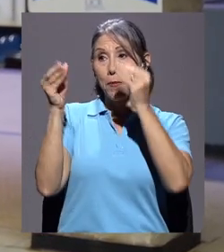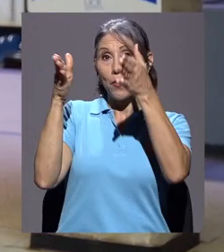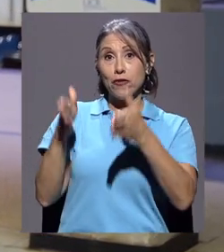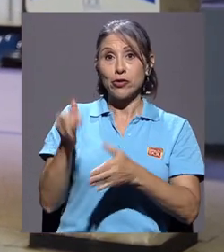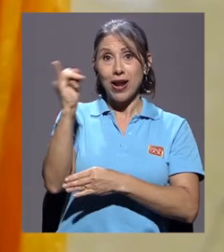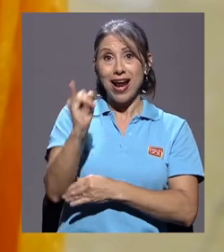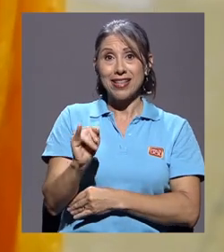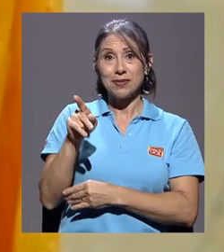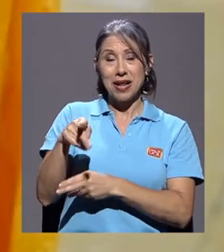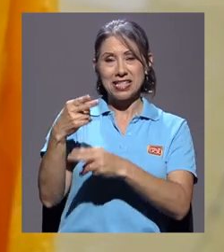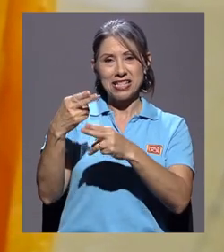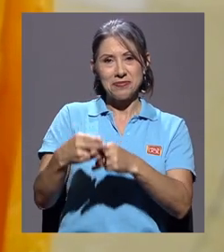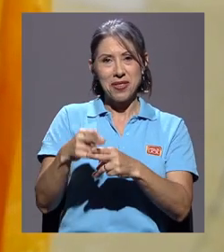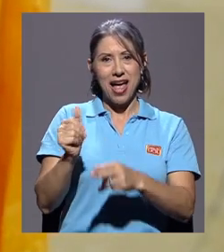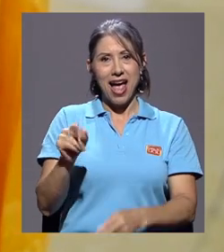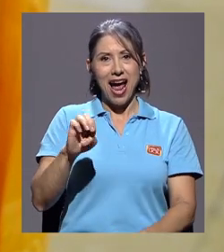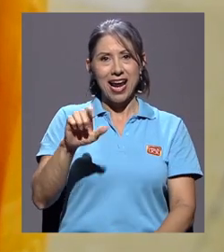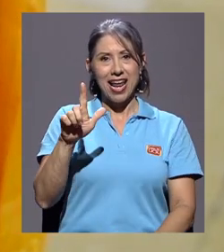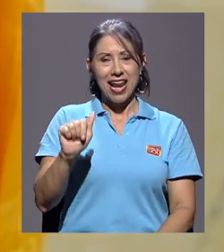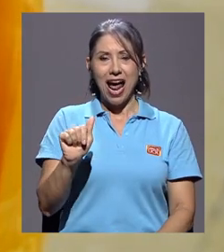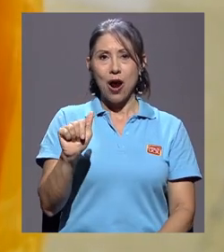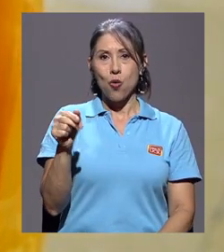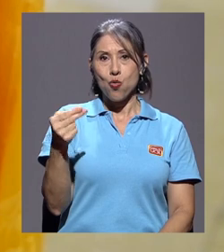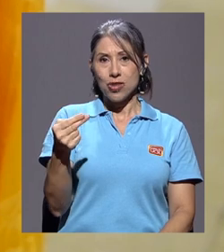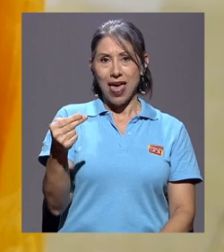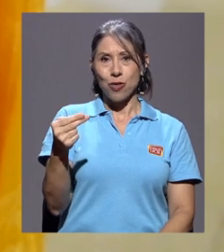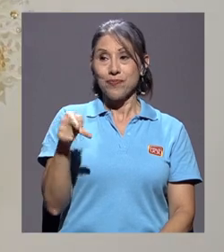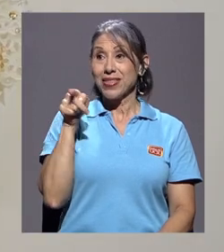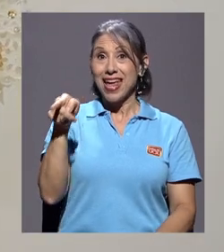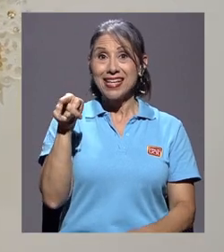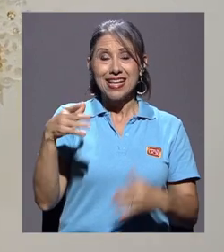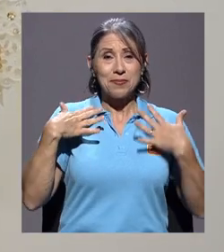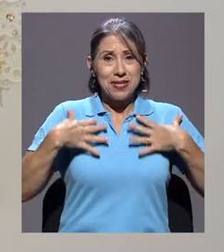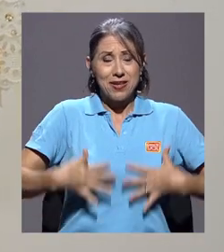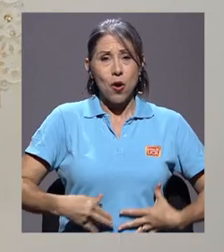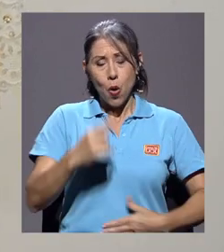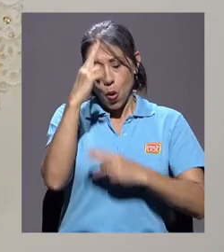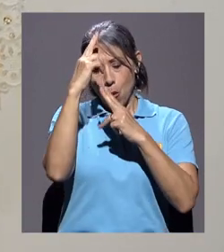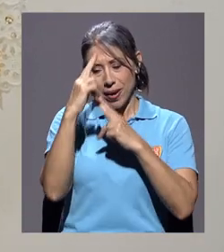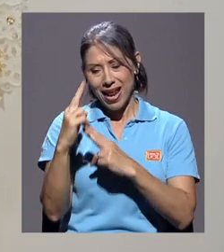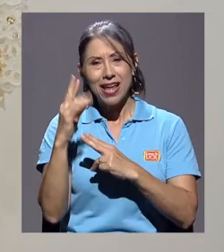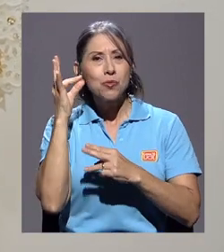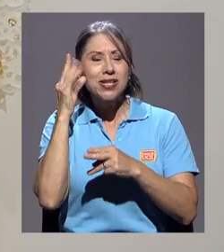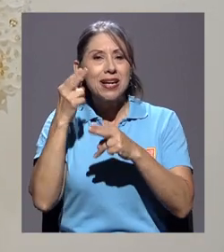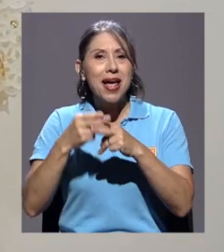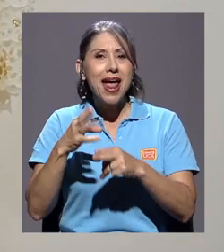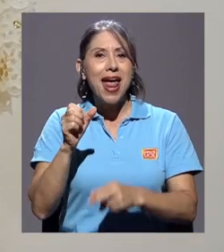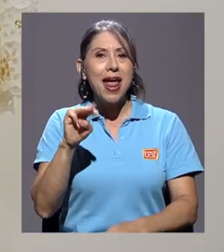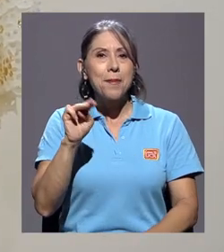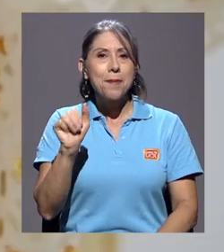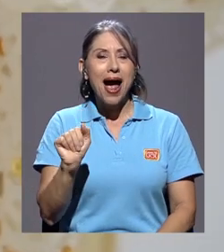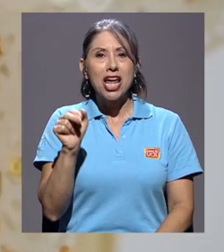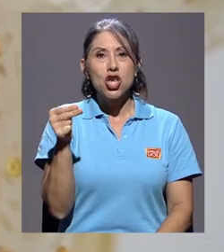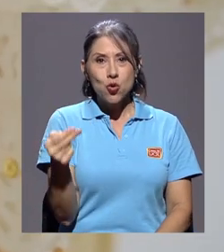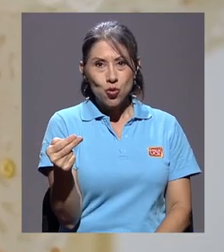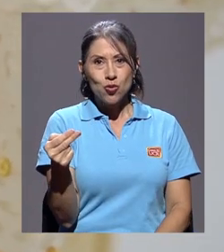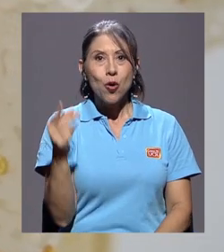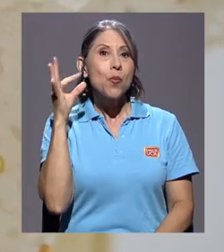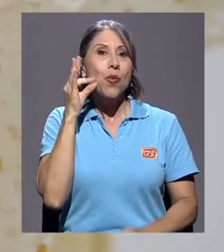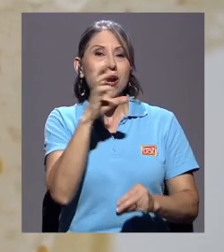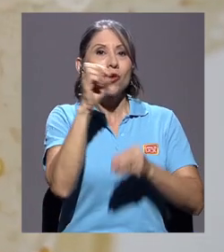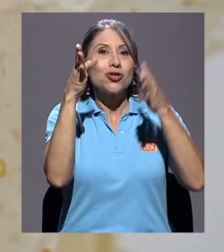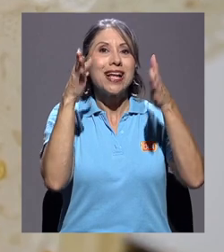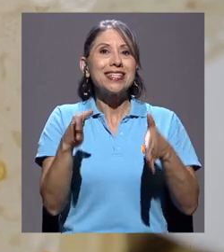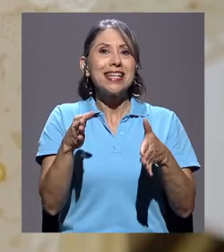plásticas Ángela Hurtado, esta colección de vestimentas es un homenaje a Emma Hutt, costarricense que se encargó de